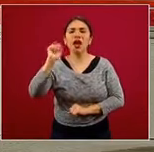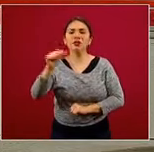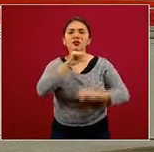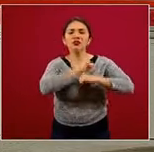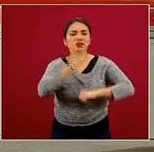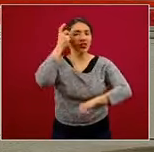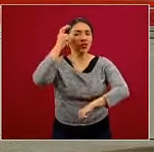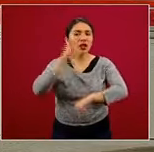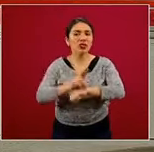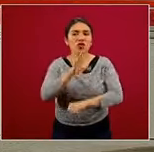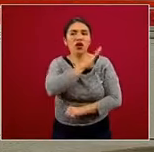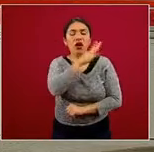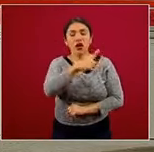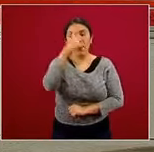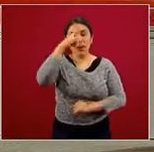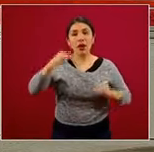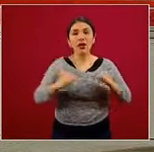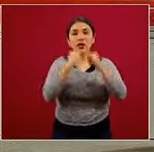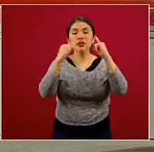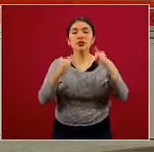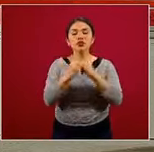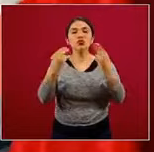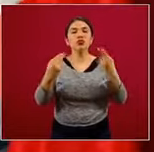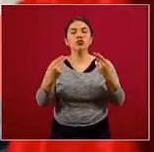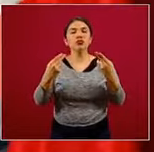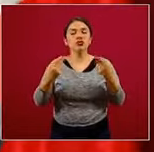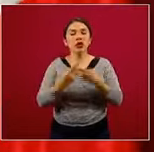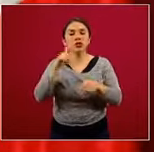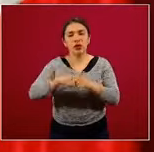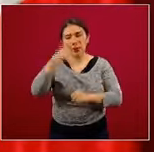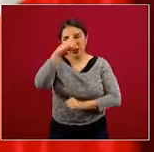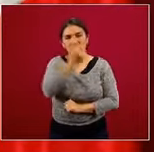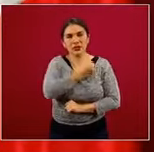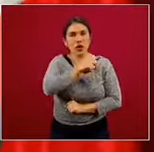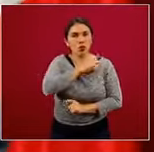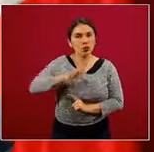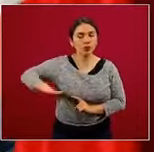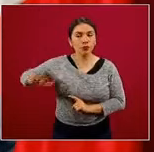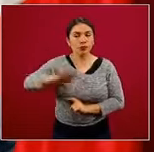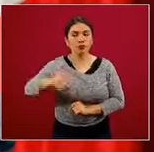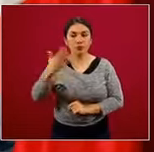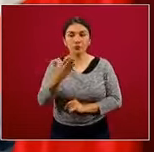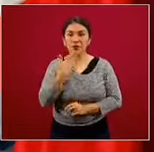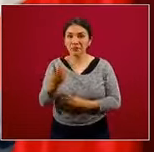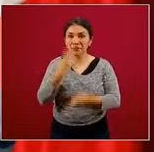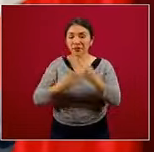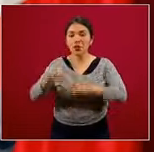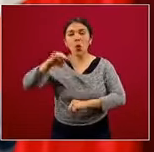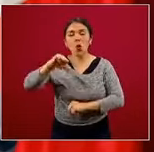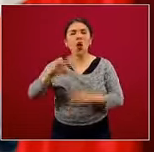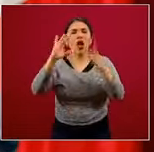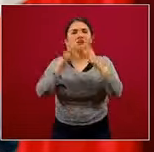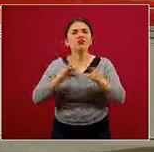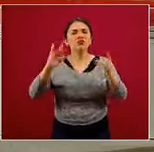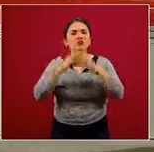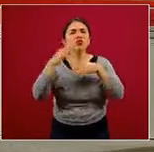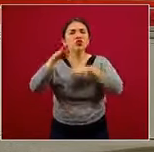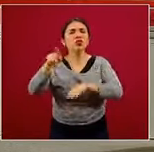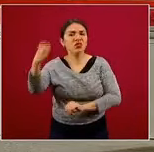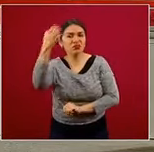quien es el Director General del Instituto Nacional de Salud Pública. Bienvenido, Juan. Y nos va a de lo que él es